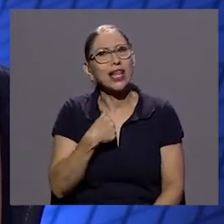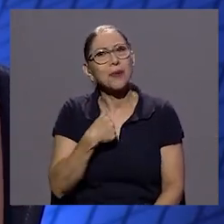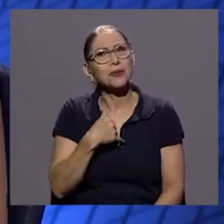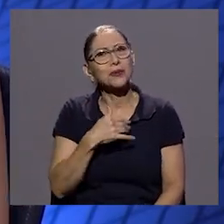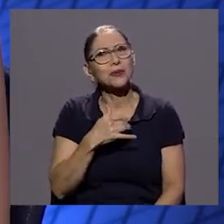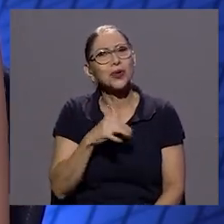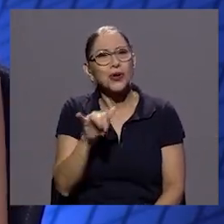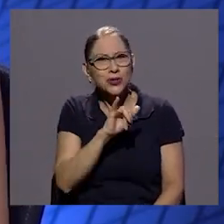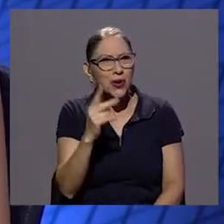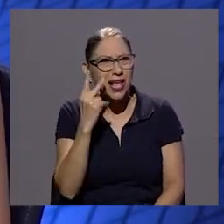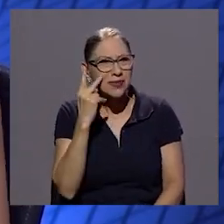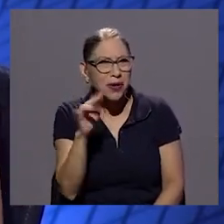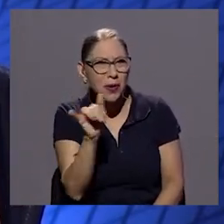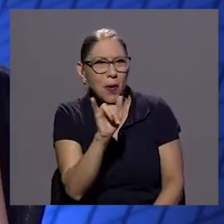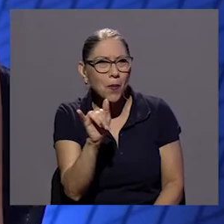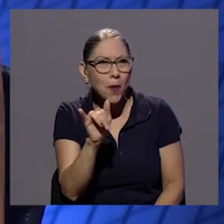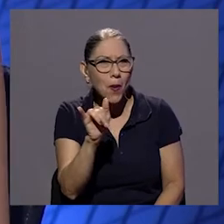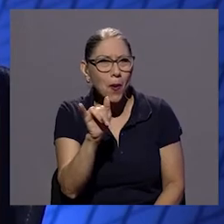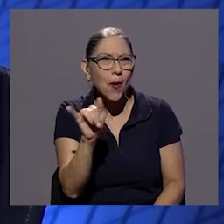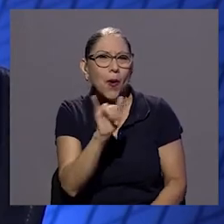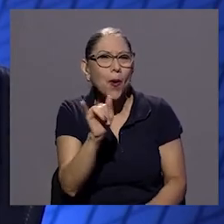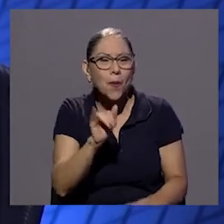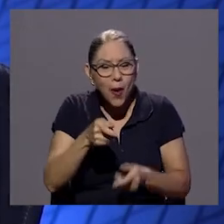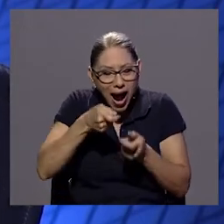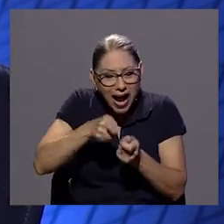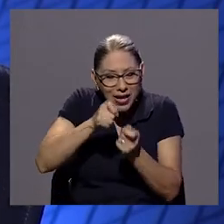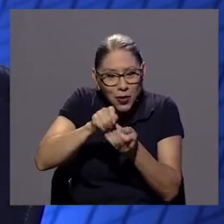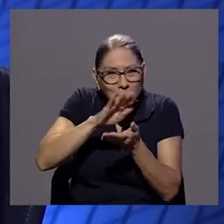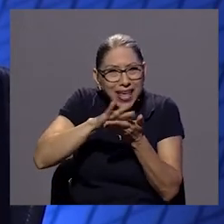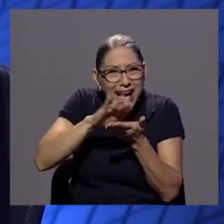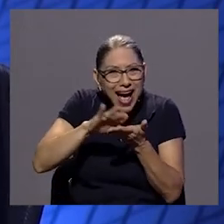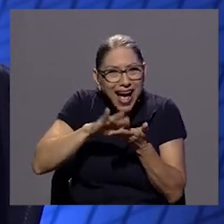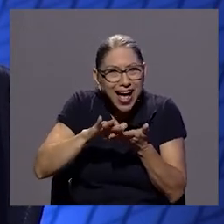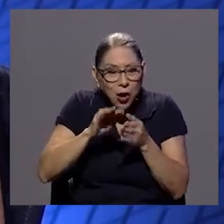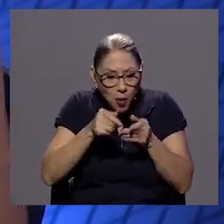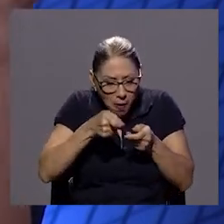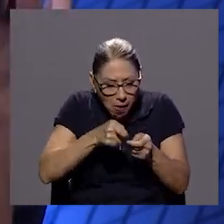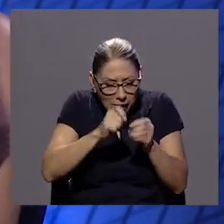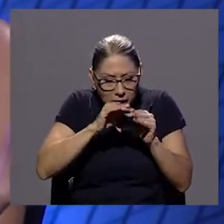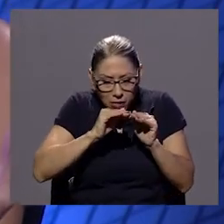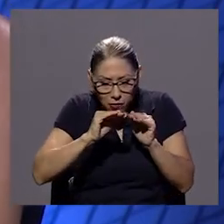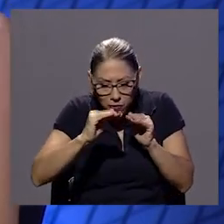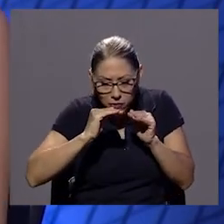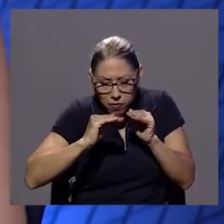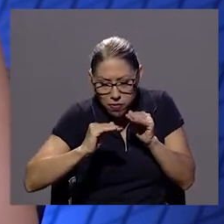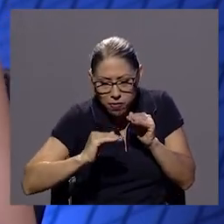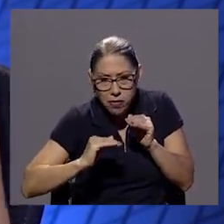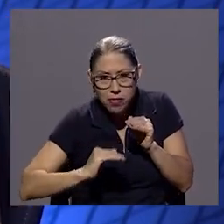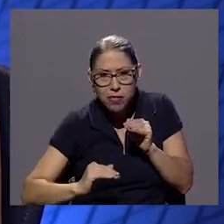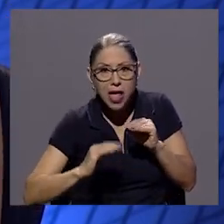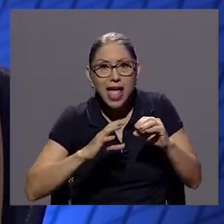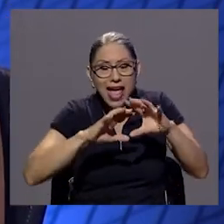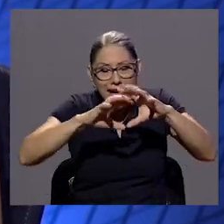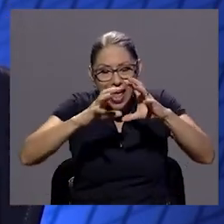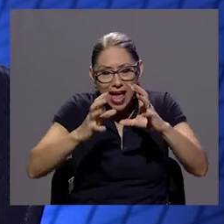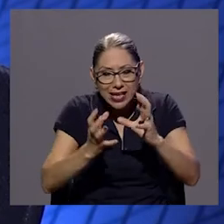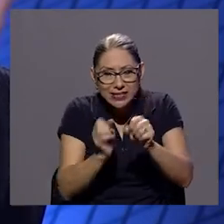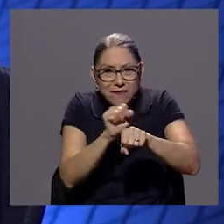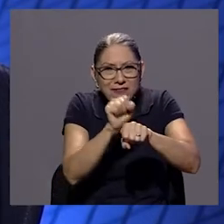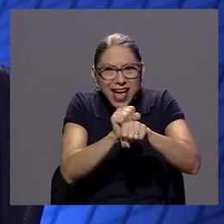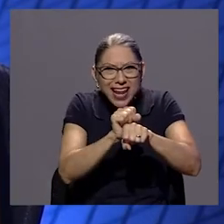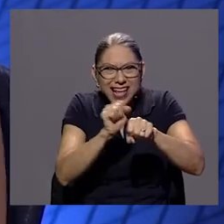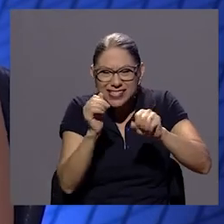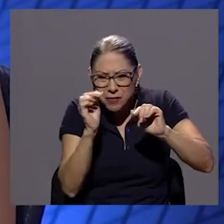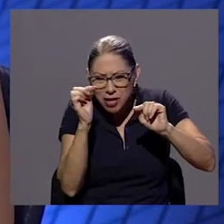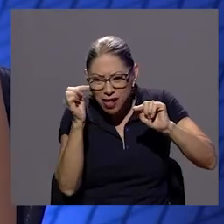capas en la historia las esferas ¿verdad? y Figenia también su mirada mi historia personal y uno dice ¿cómo? ahora